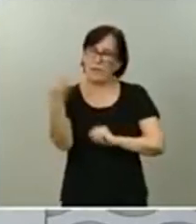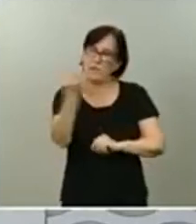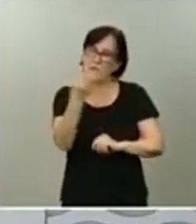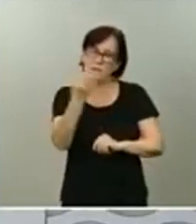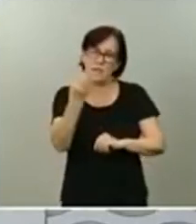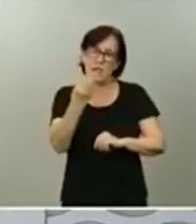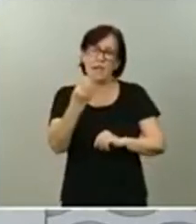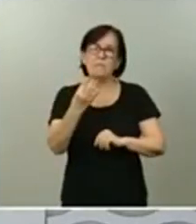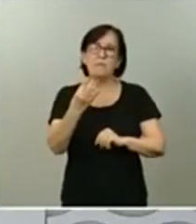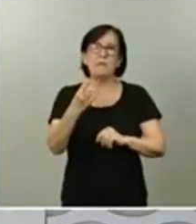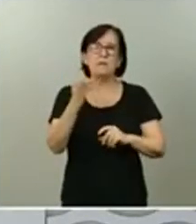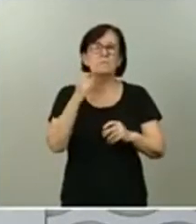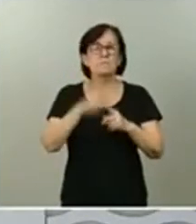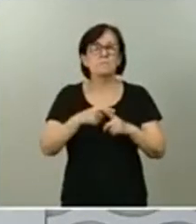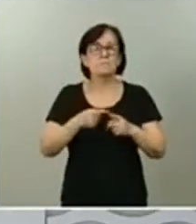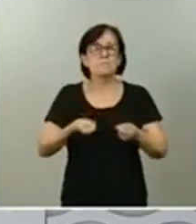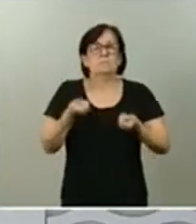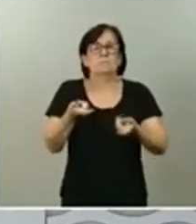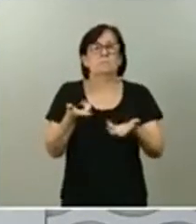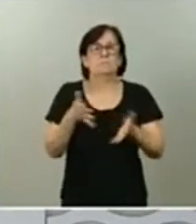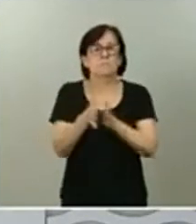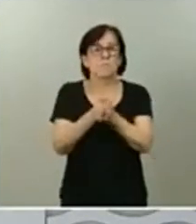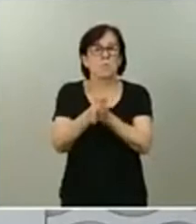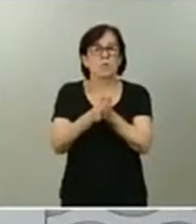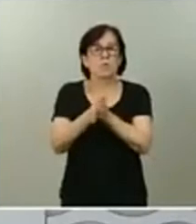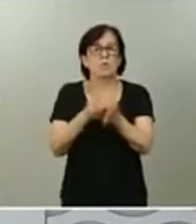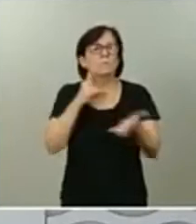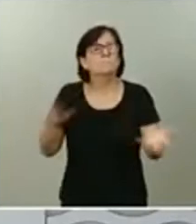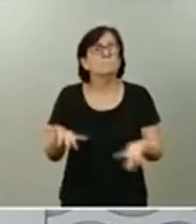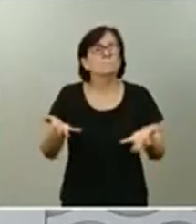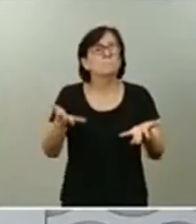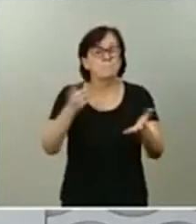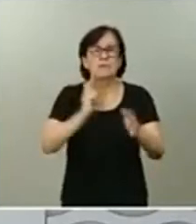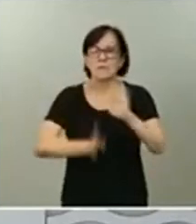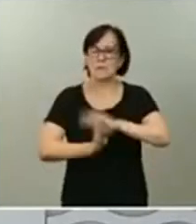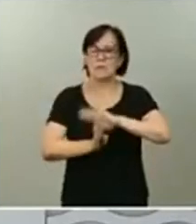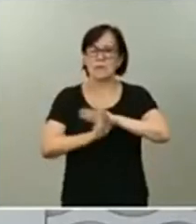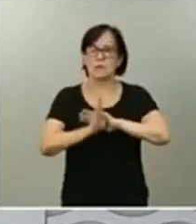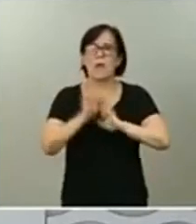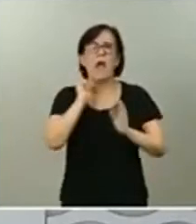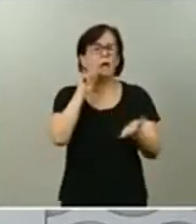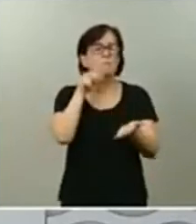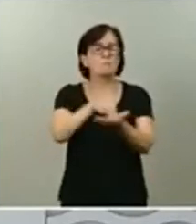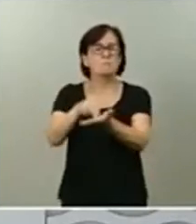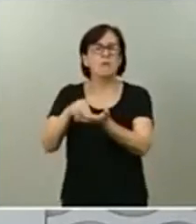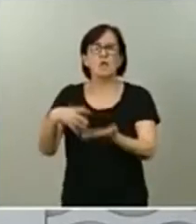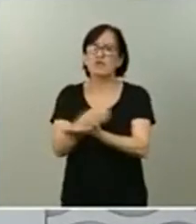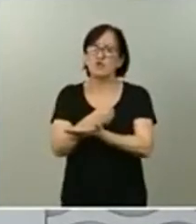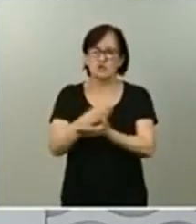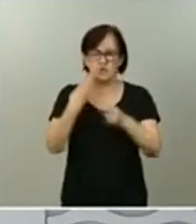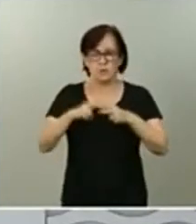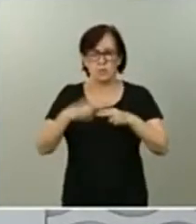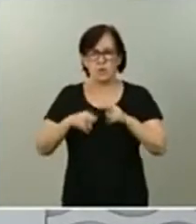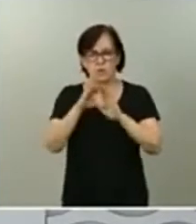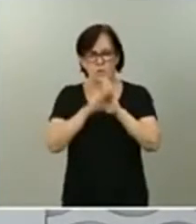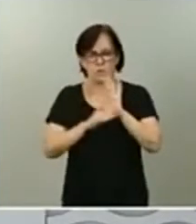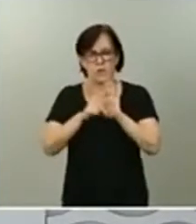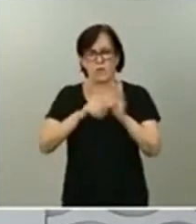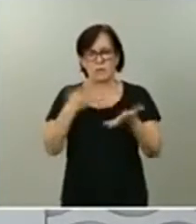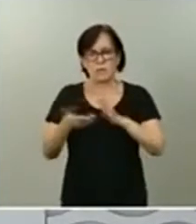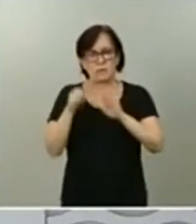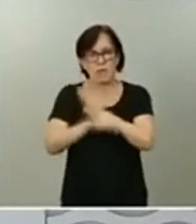un aliciente para que sigamos impulsándolas y que estén presentes en todas las políticas que vamos a desarrollar,